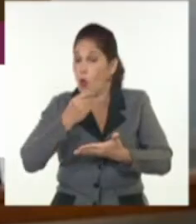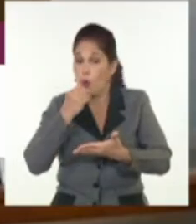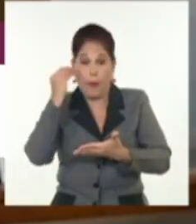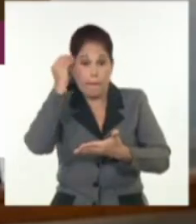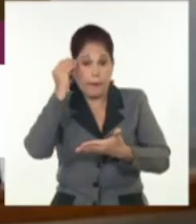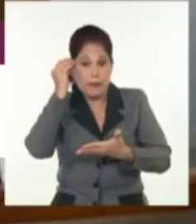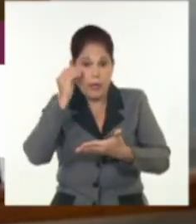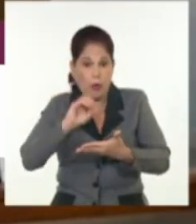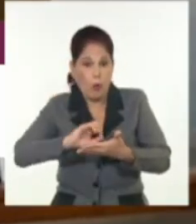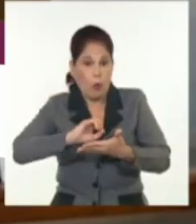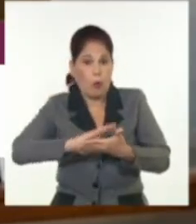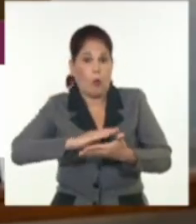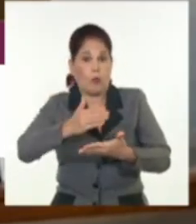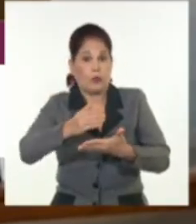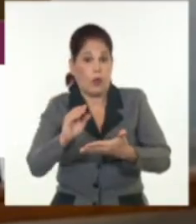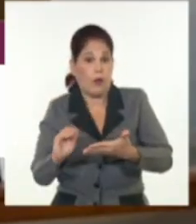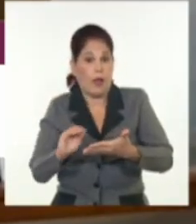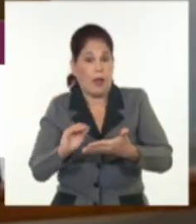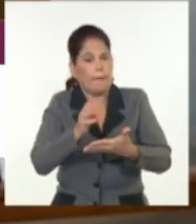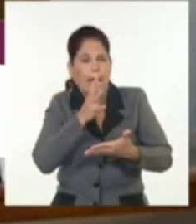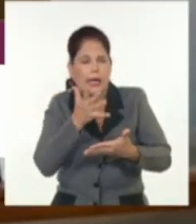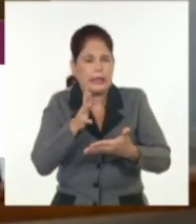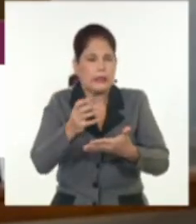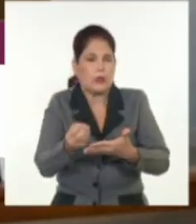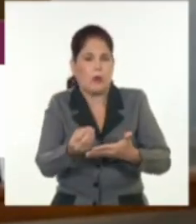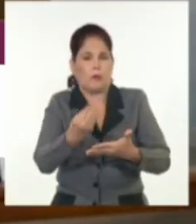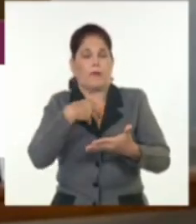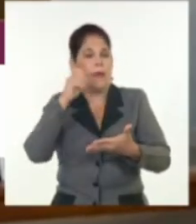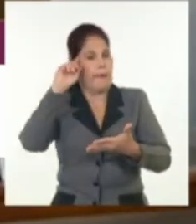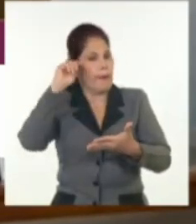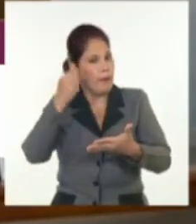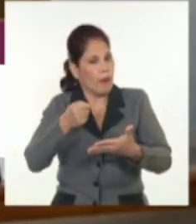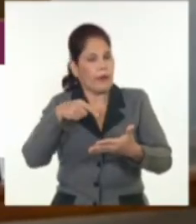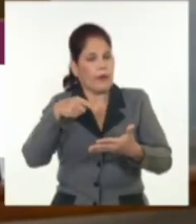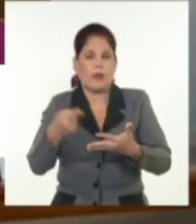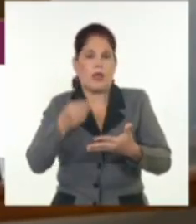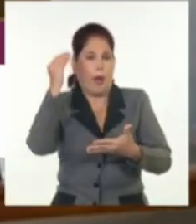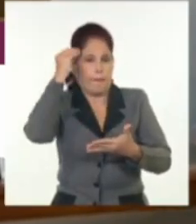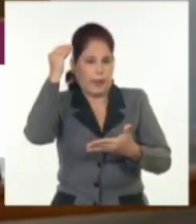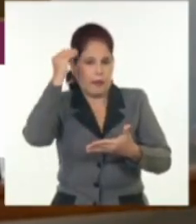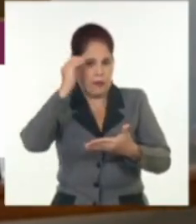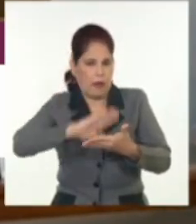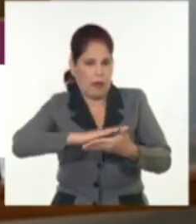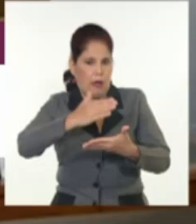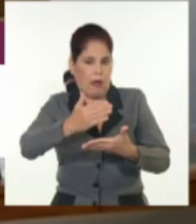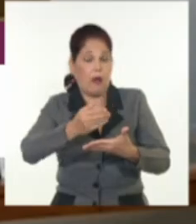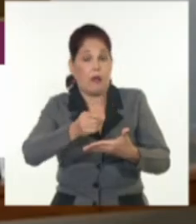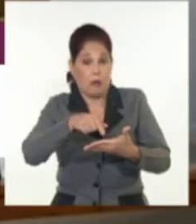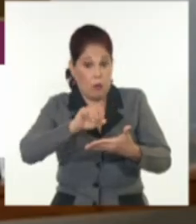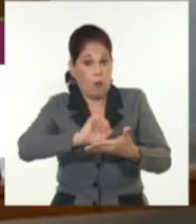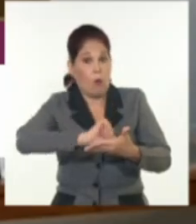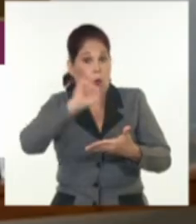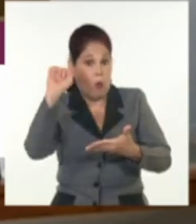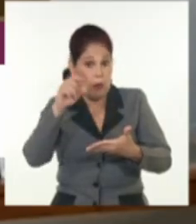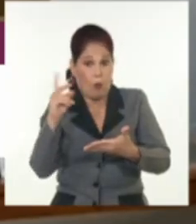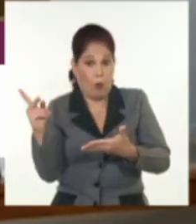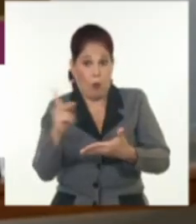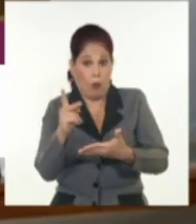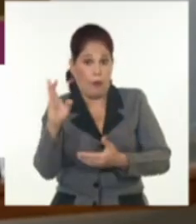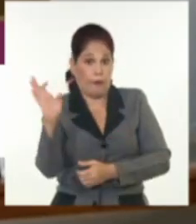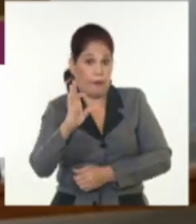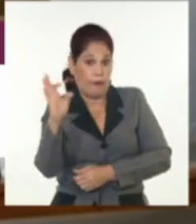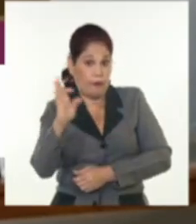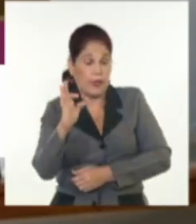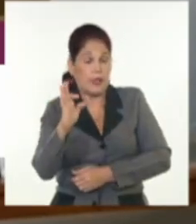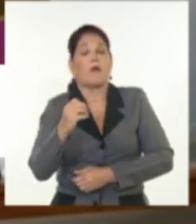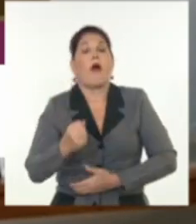máquinas pueden ahora imitar funciones como la memoria y el aprendizaje, y los galardonados de este 2024 en física han